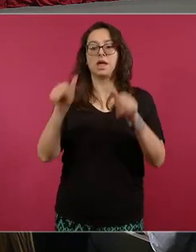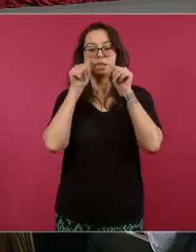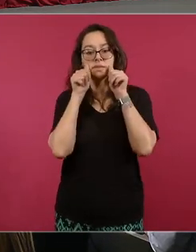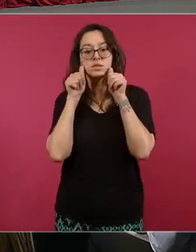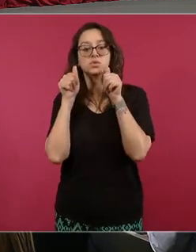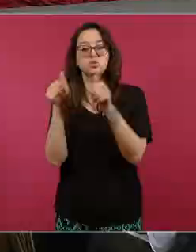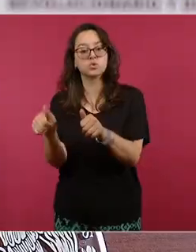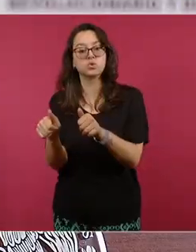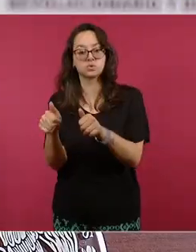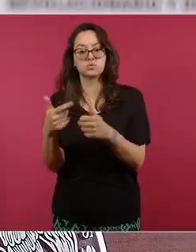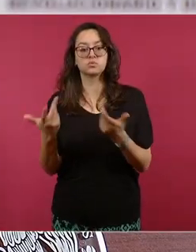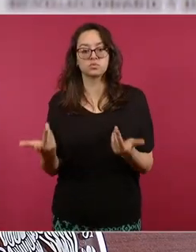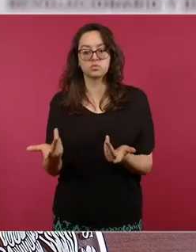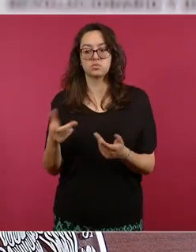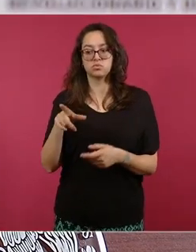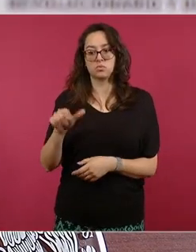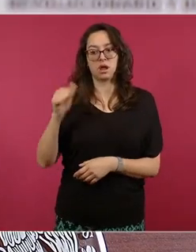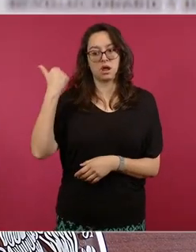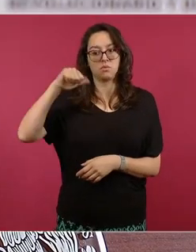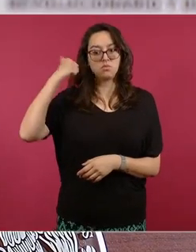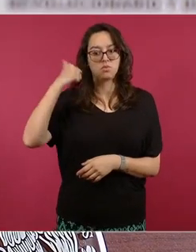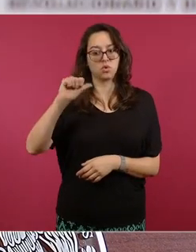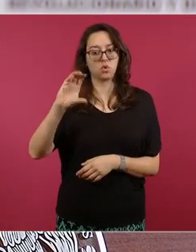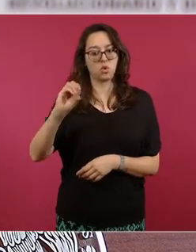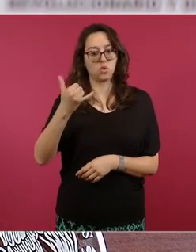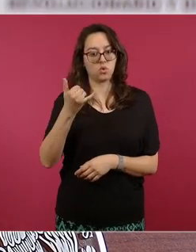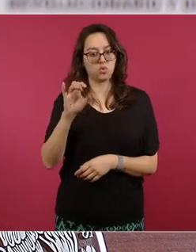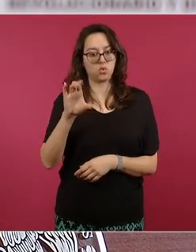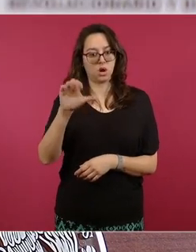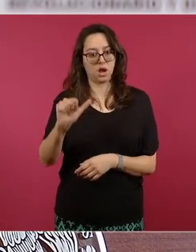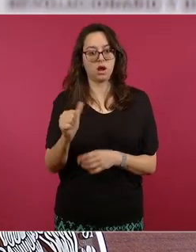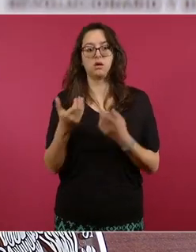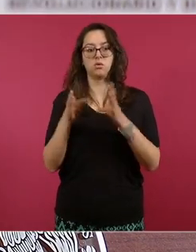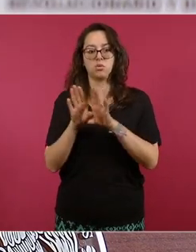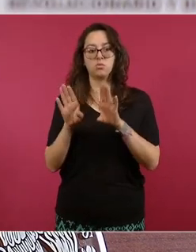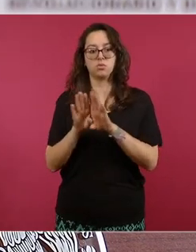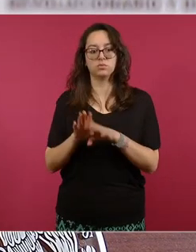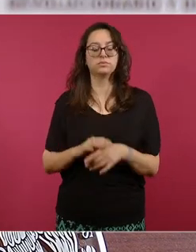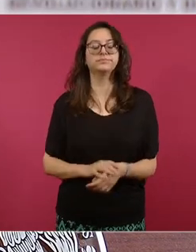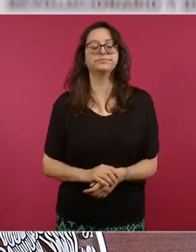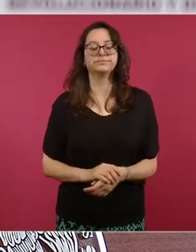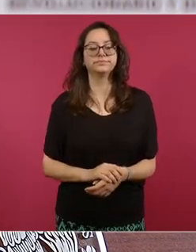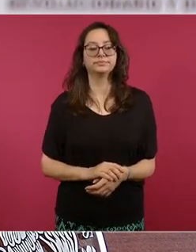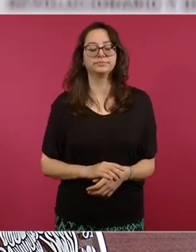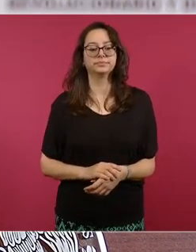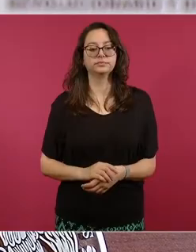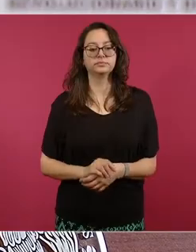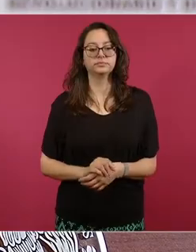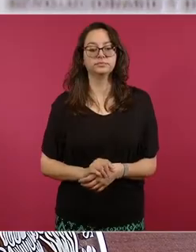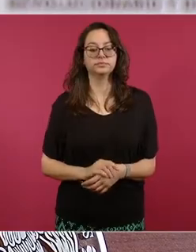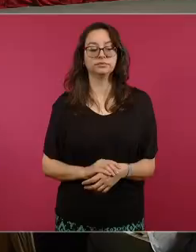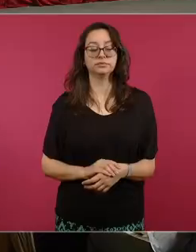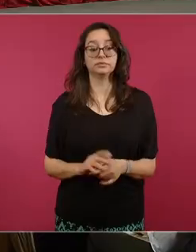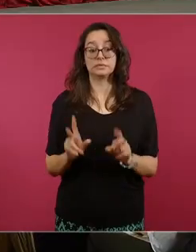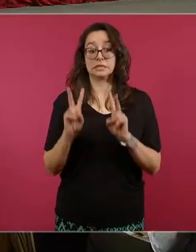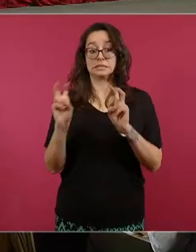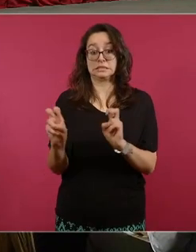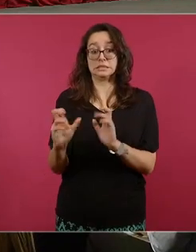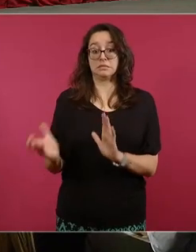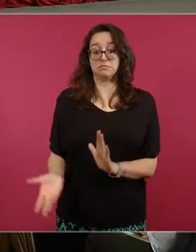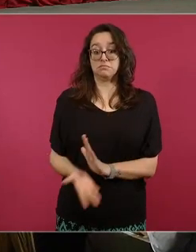huracán Otis en Acapulco y Coyuca de Benítez. Adelante. Respecto al plan de reconstrucción,